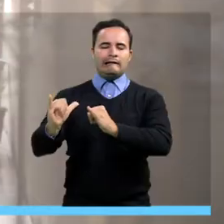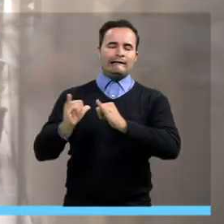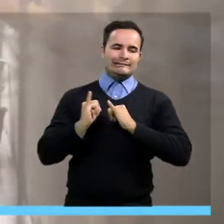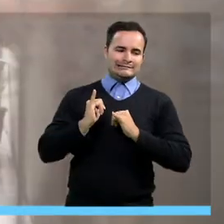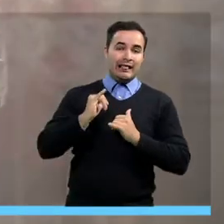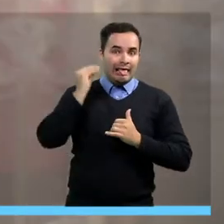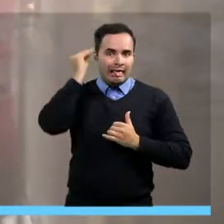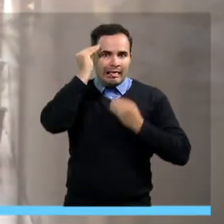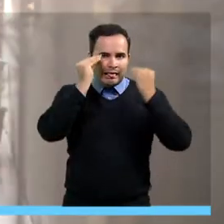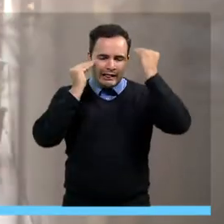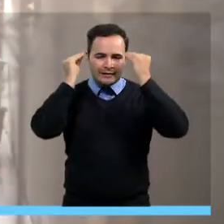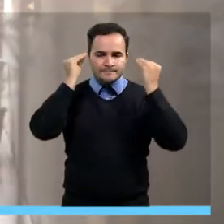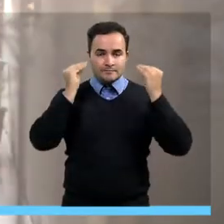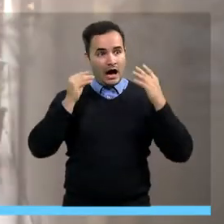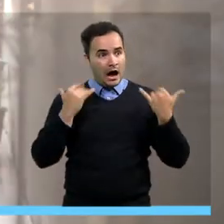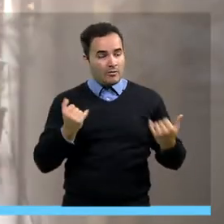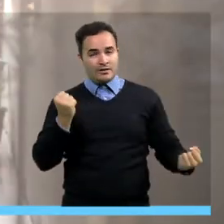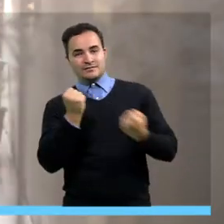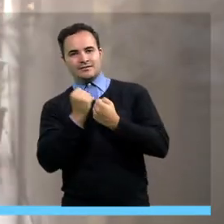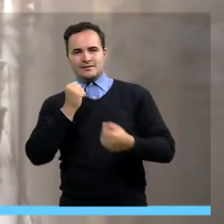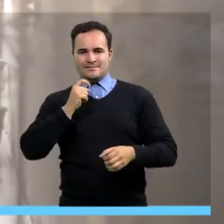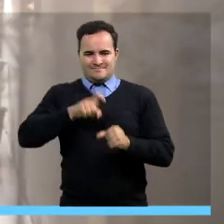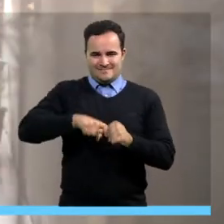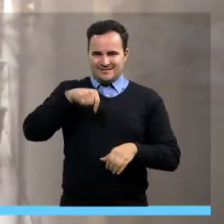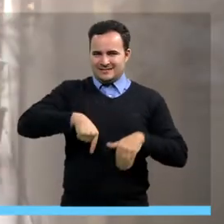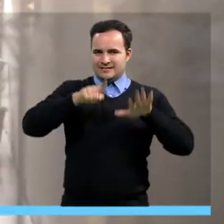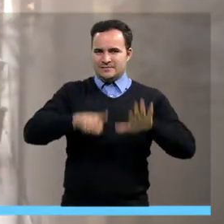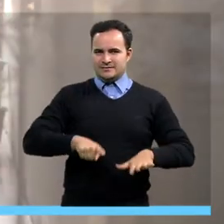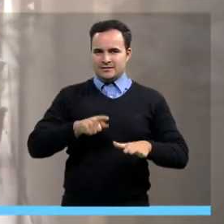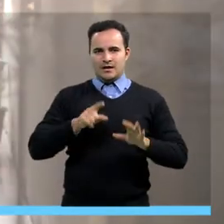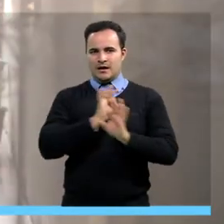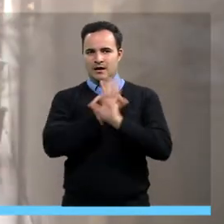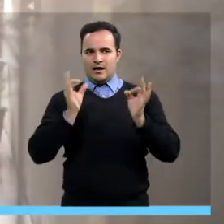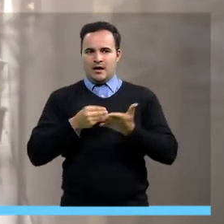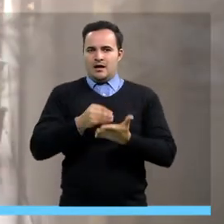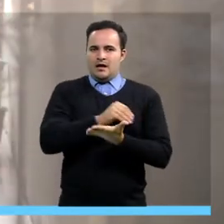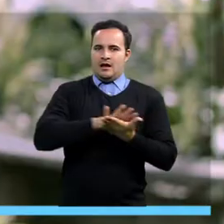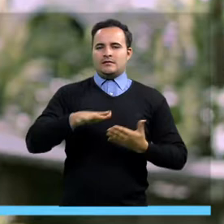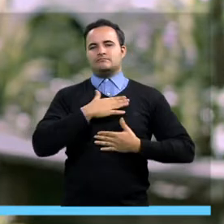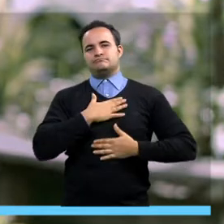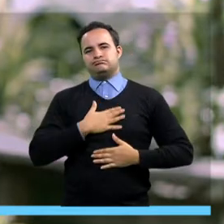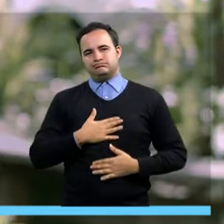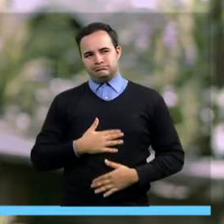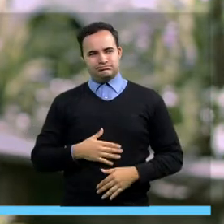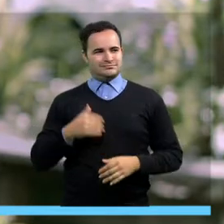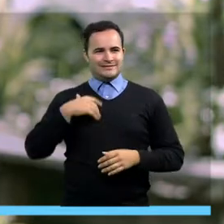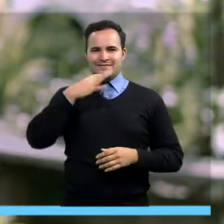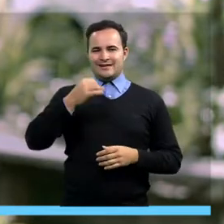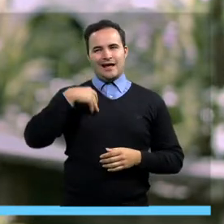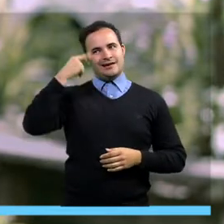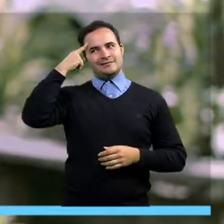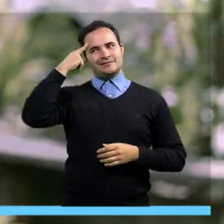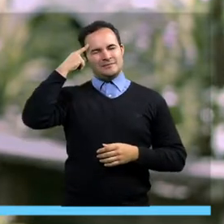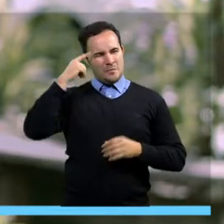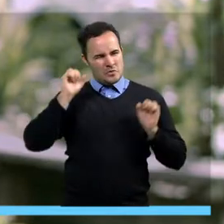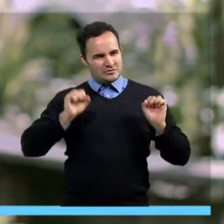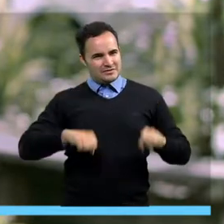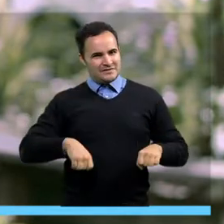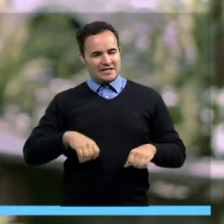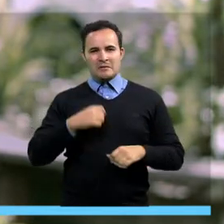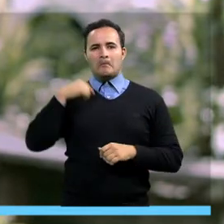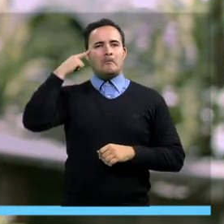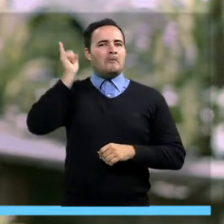también estaba yo pensando lo mismo. La matrícula cero me parece que es una gran oportunidad y es algo que pues nunca logré